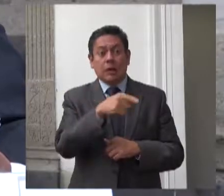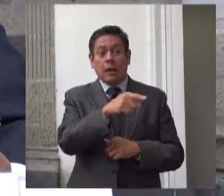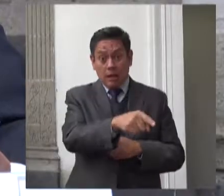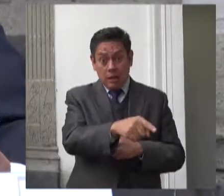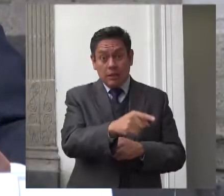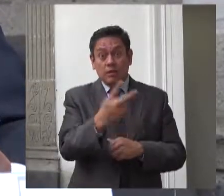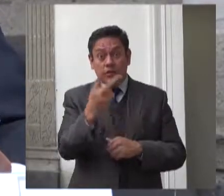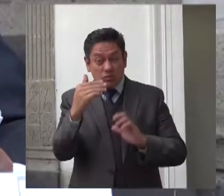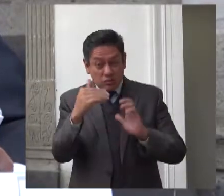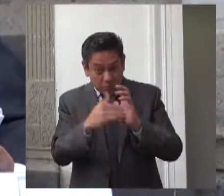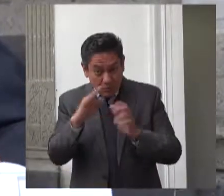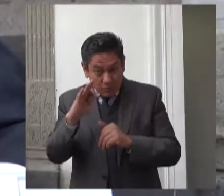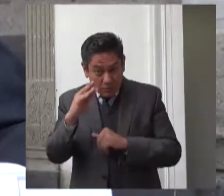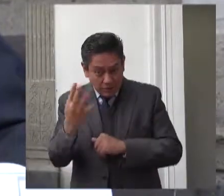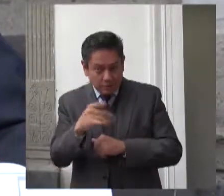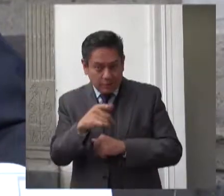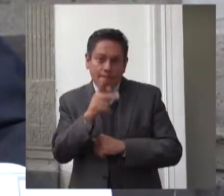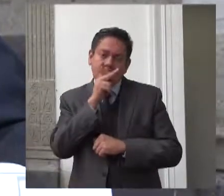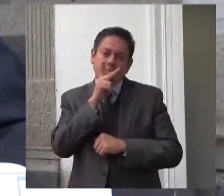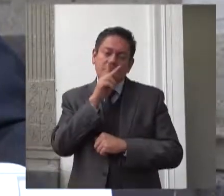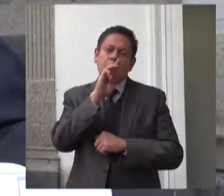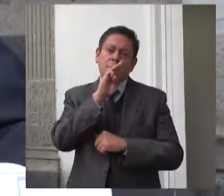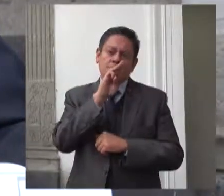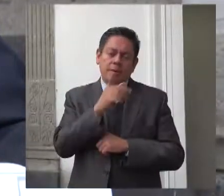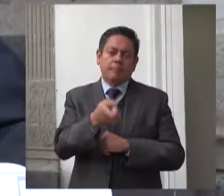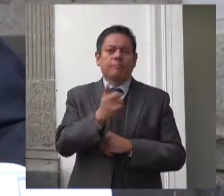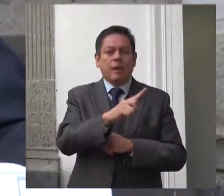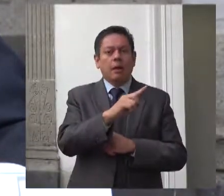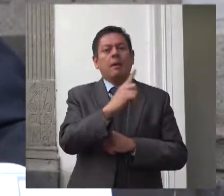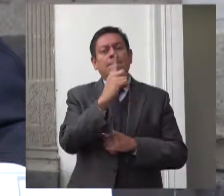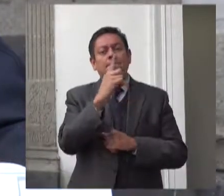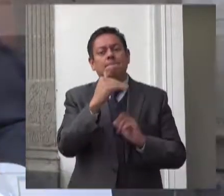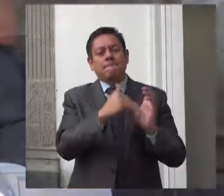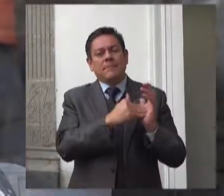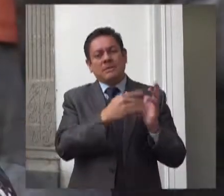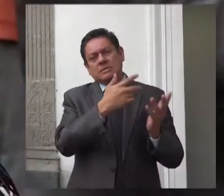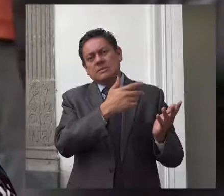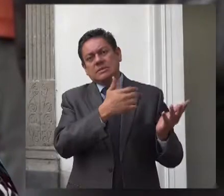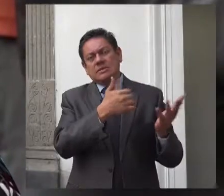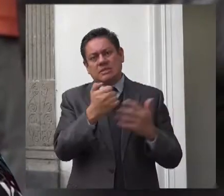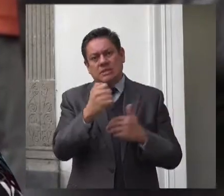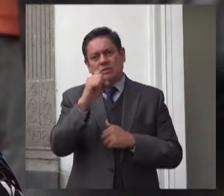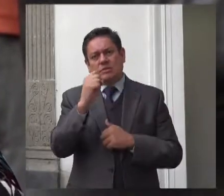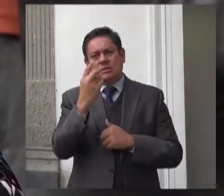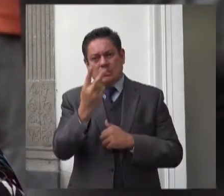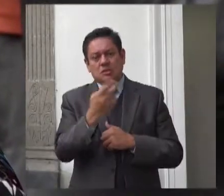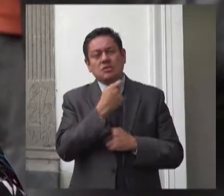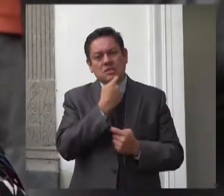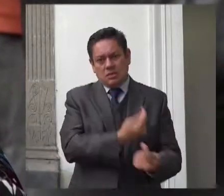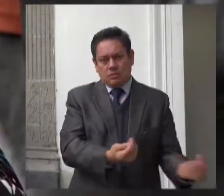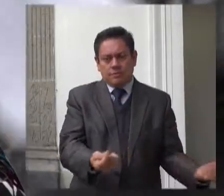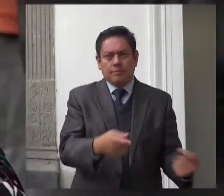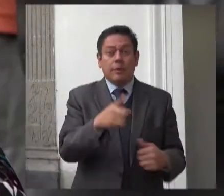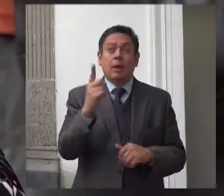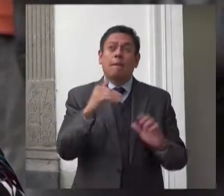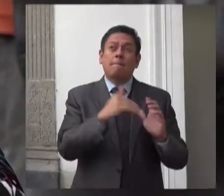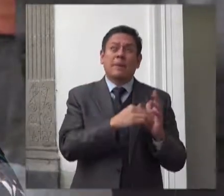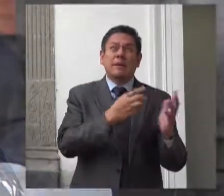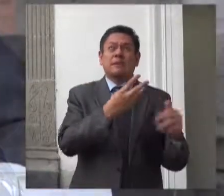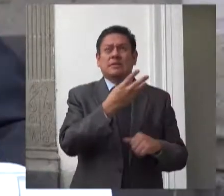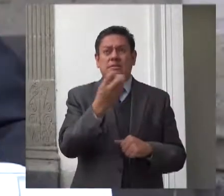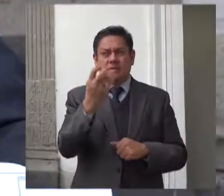son madres y padres, 1.662 niñas y niños, 1.310